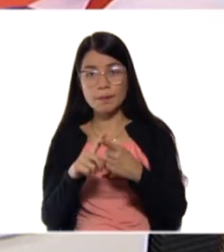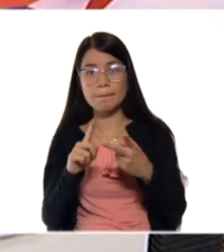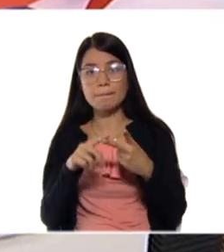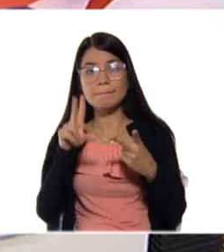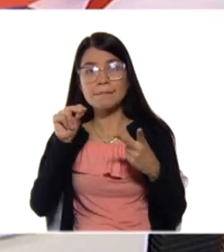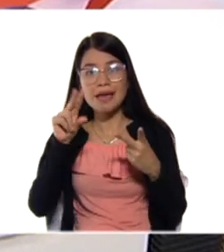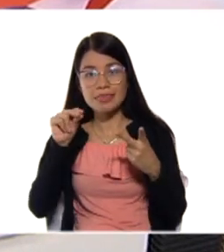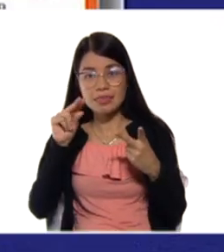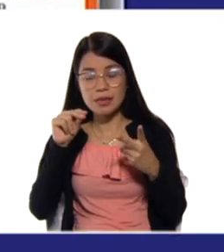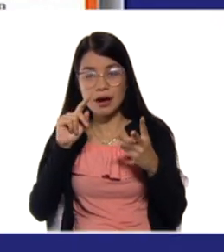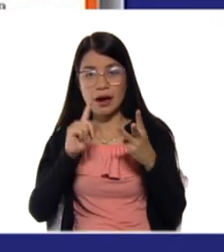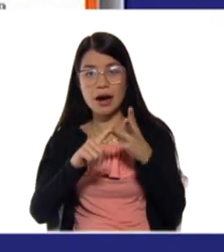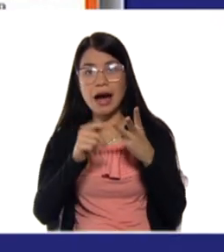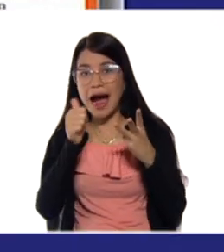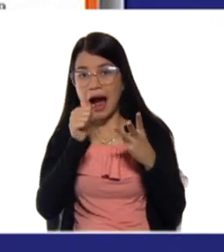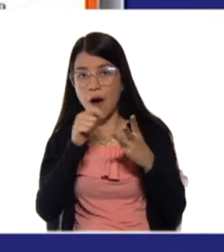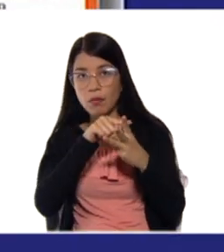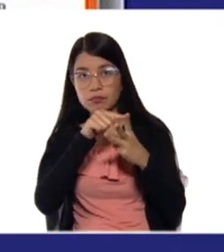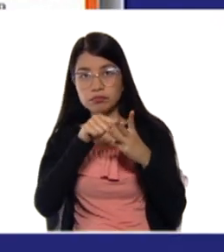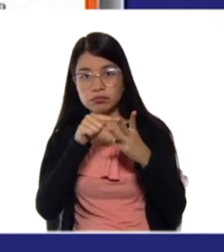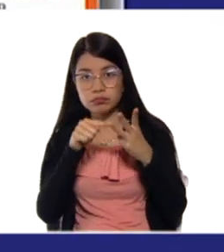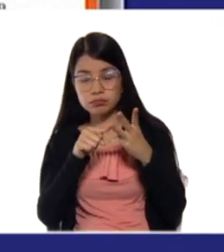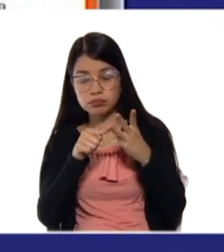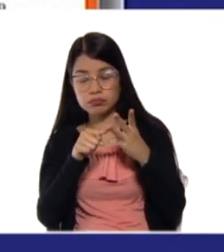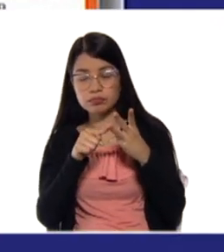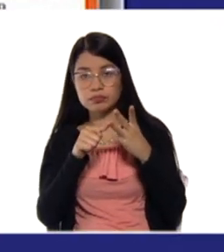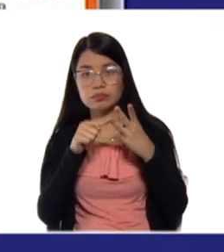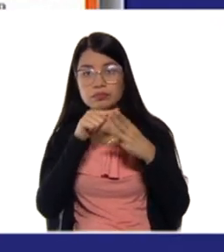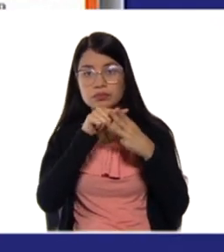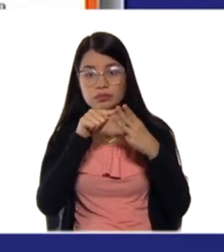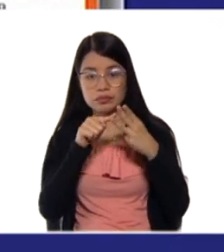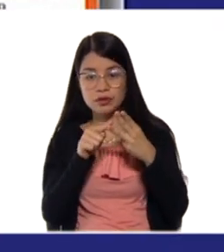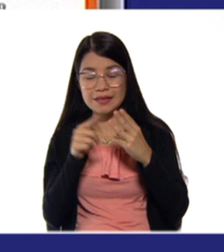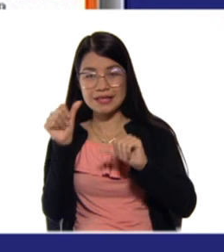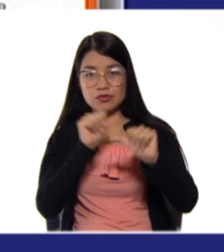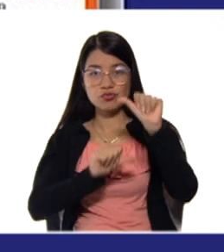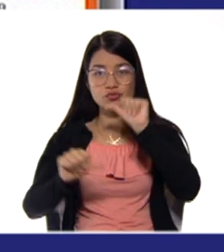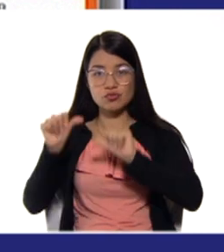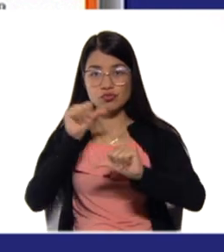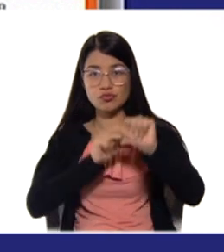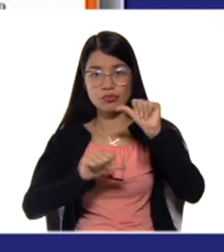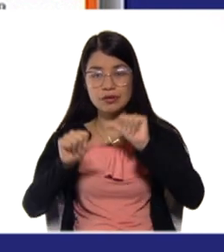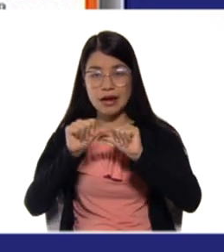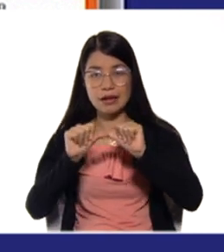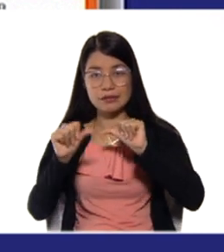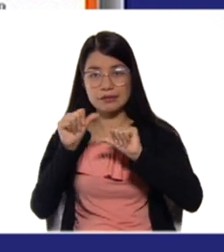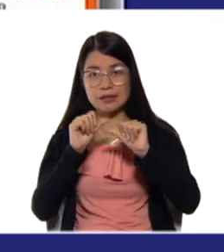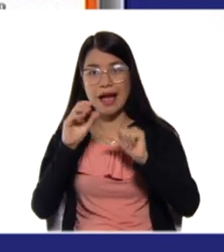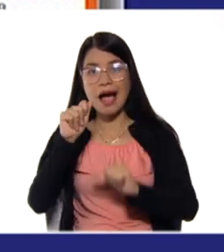metanol más ácido clorhídrico. ¿Bien?